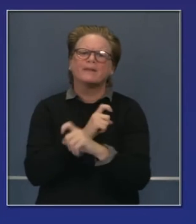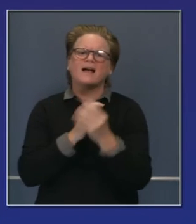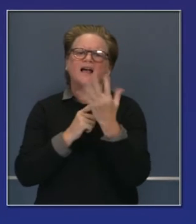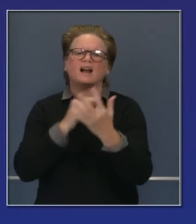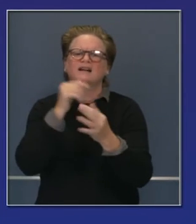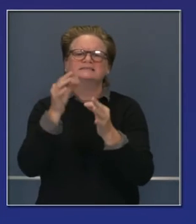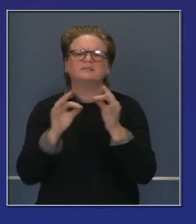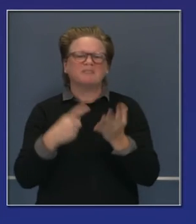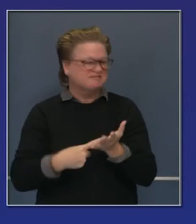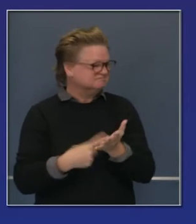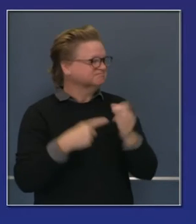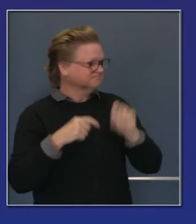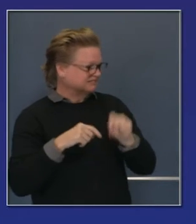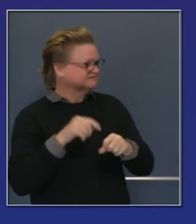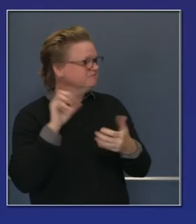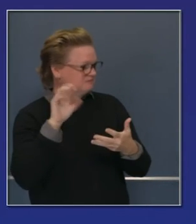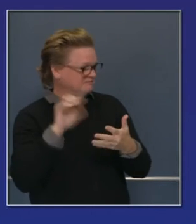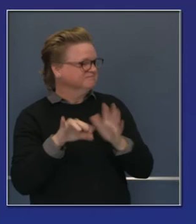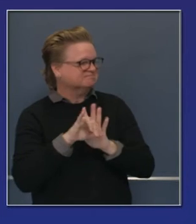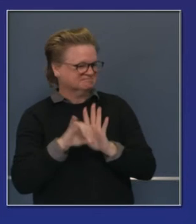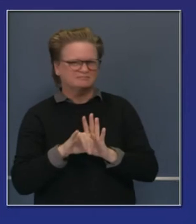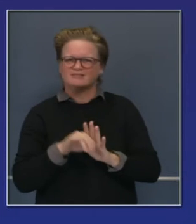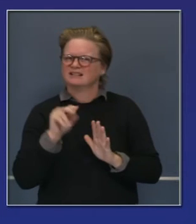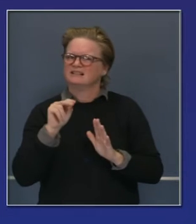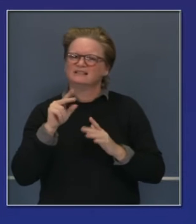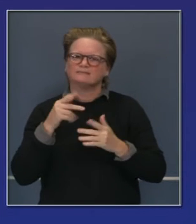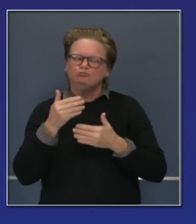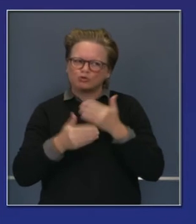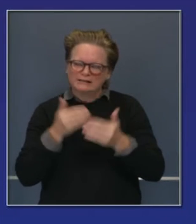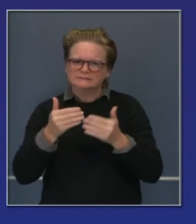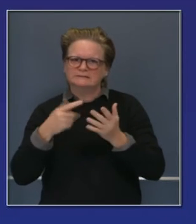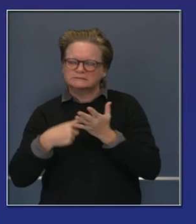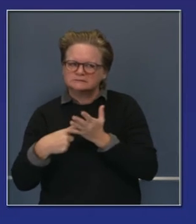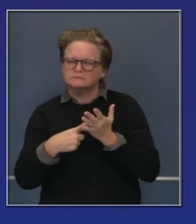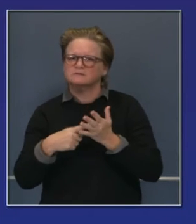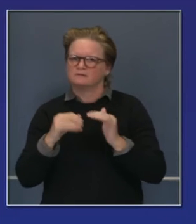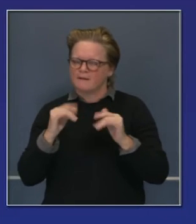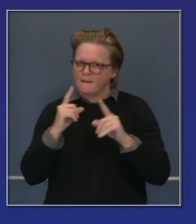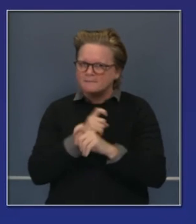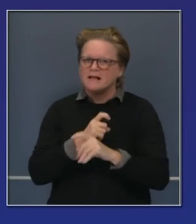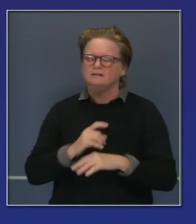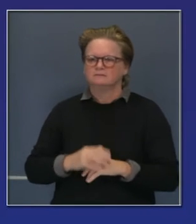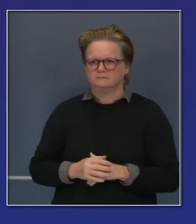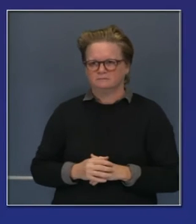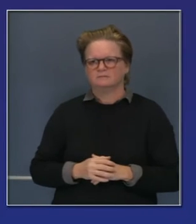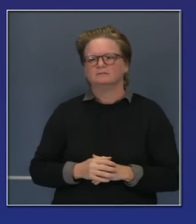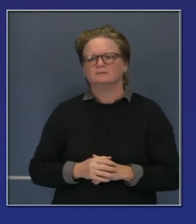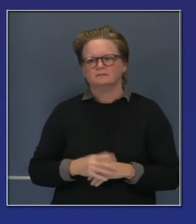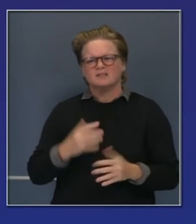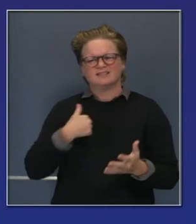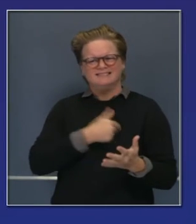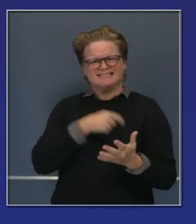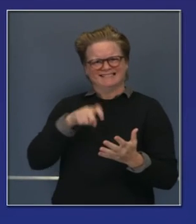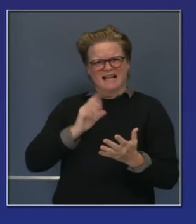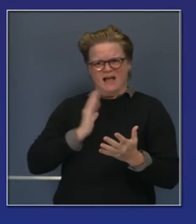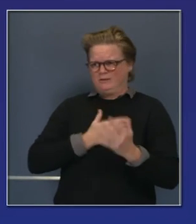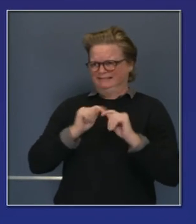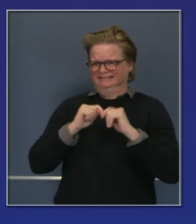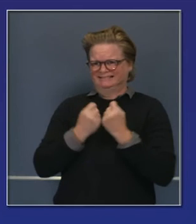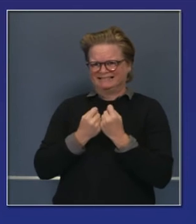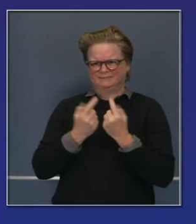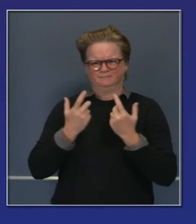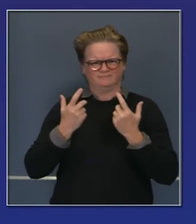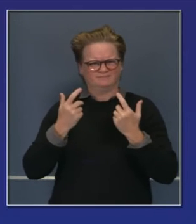Y por eso es que tenemos trabajadores expertos en ética, expertos en geriátrica